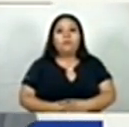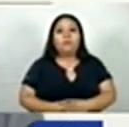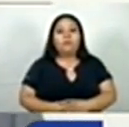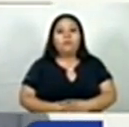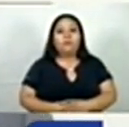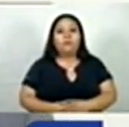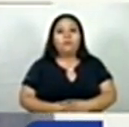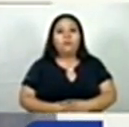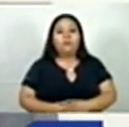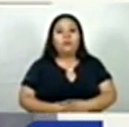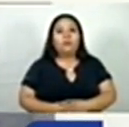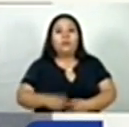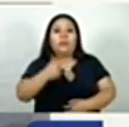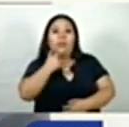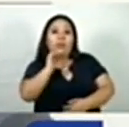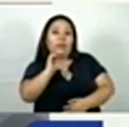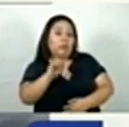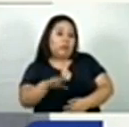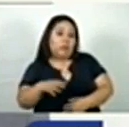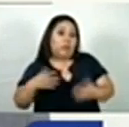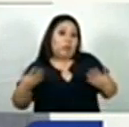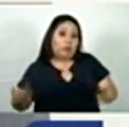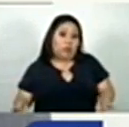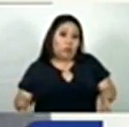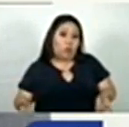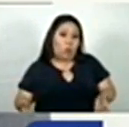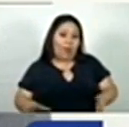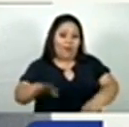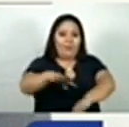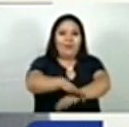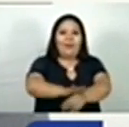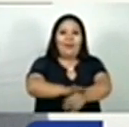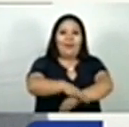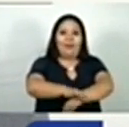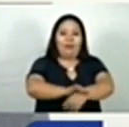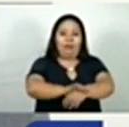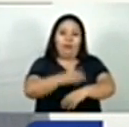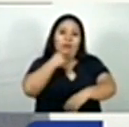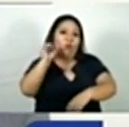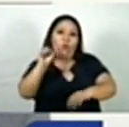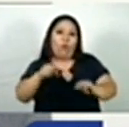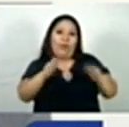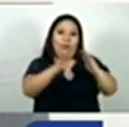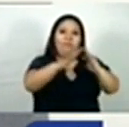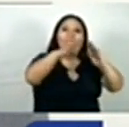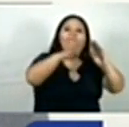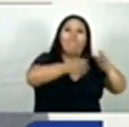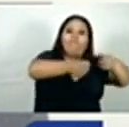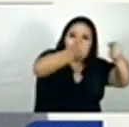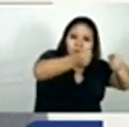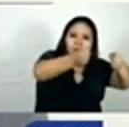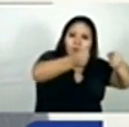Lo que se argumenta es de que no hay brazalete disponible, eso es lo que se argumenta. Entonces,